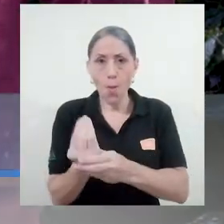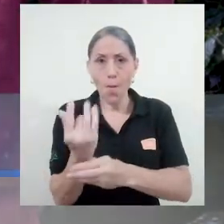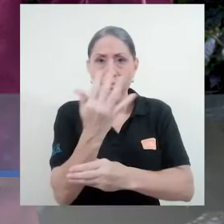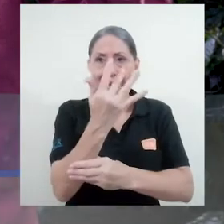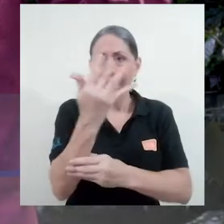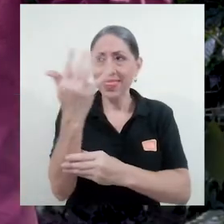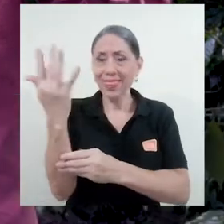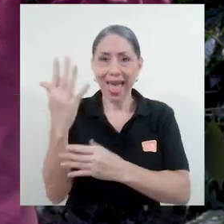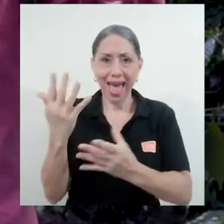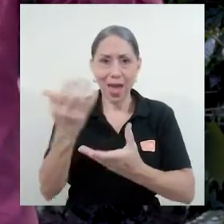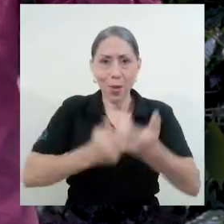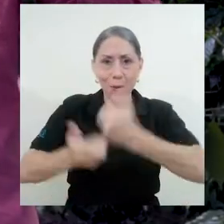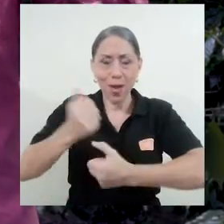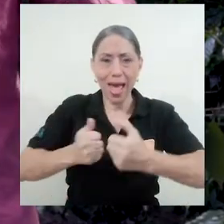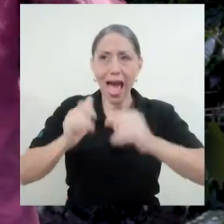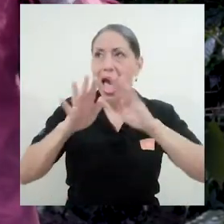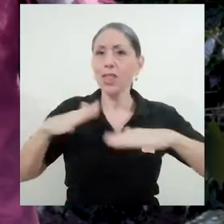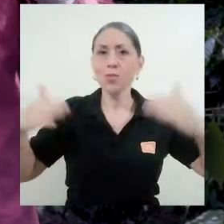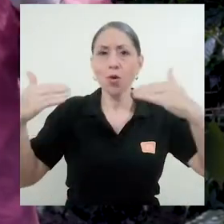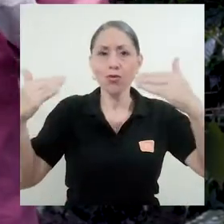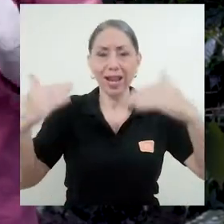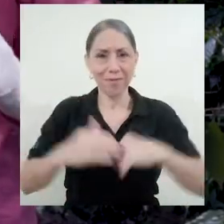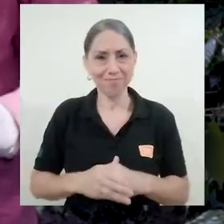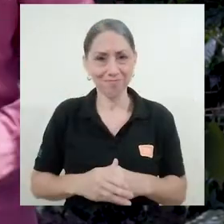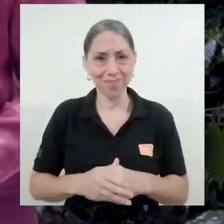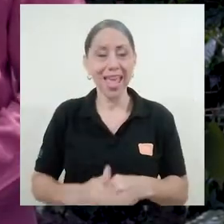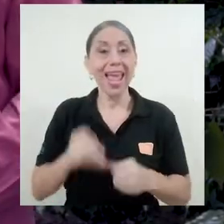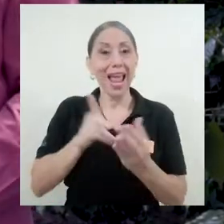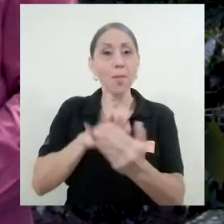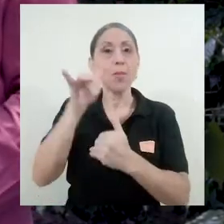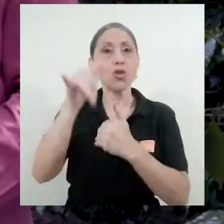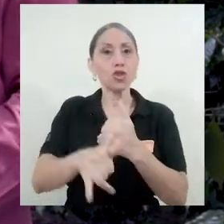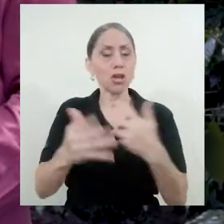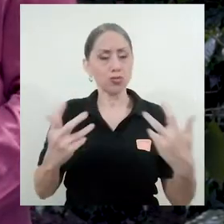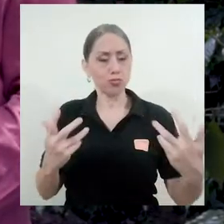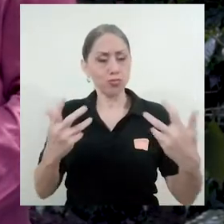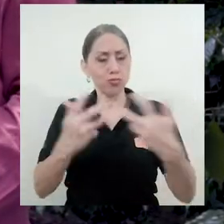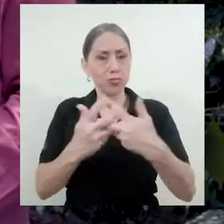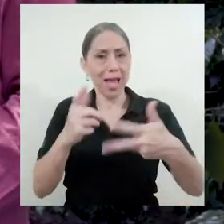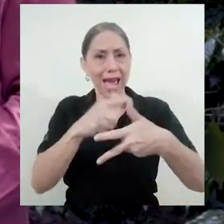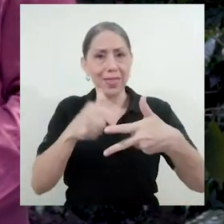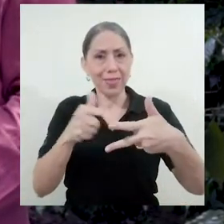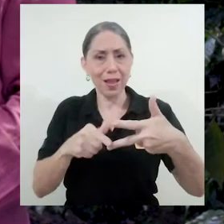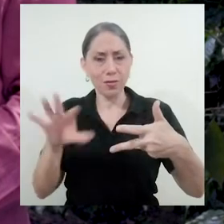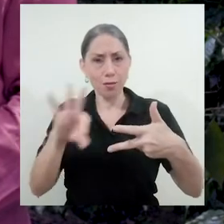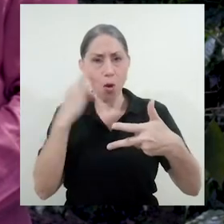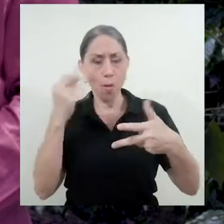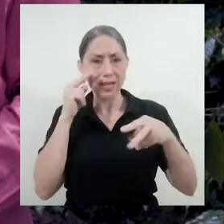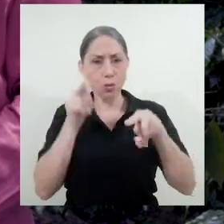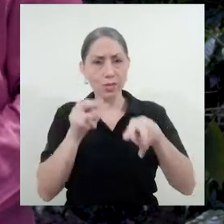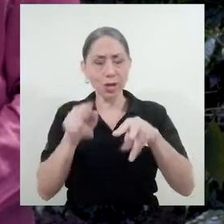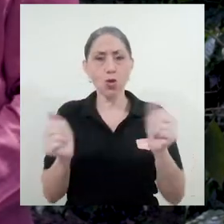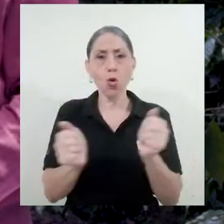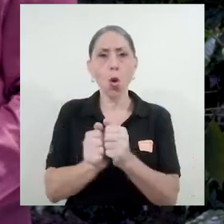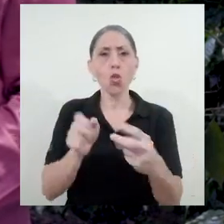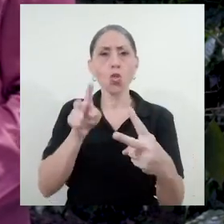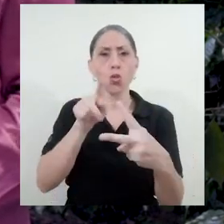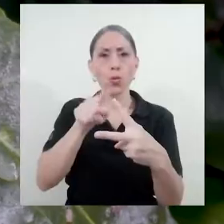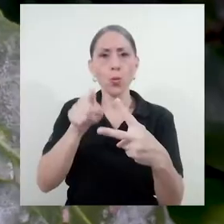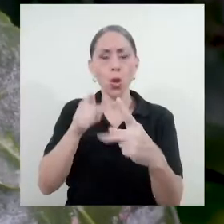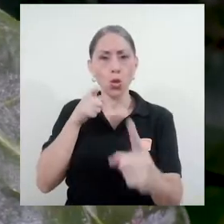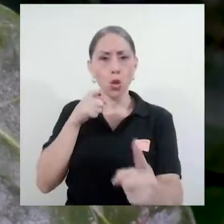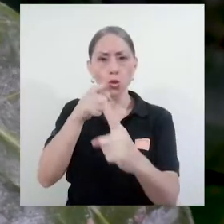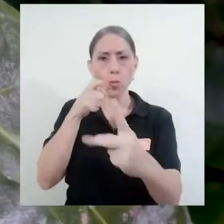proyecto implementa técnicas y observaciones a estas tres escalas de observación con dos objetivos fundamentales.